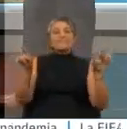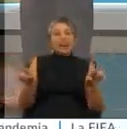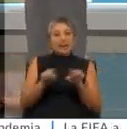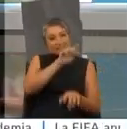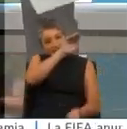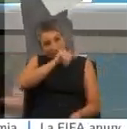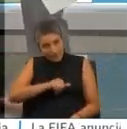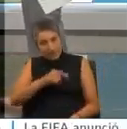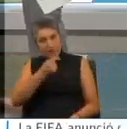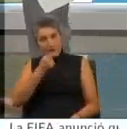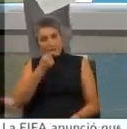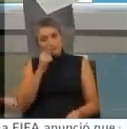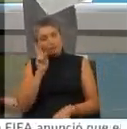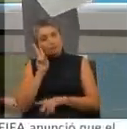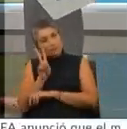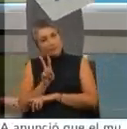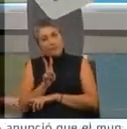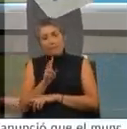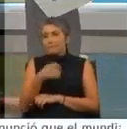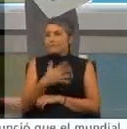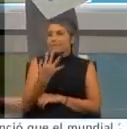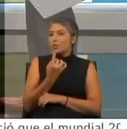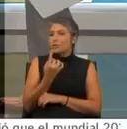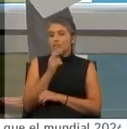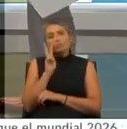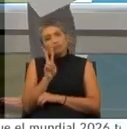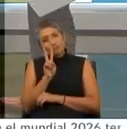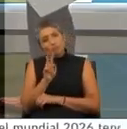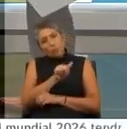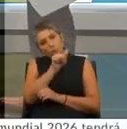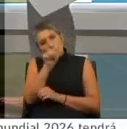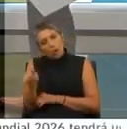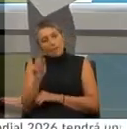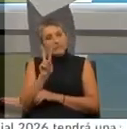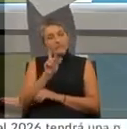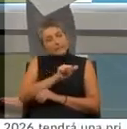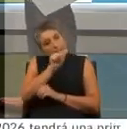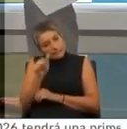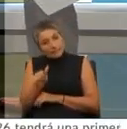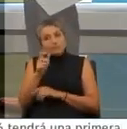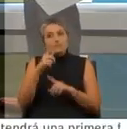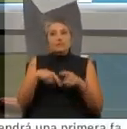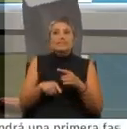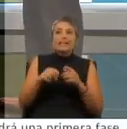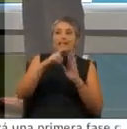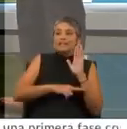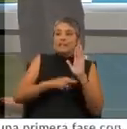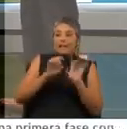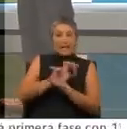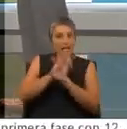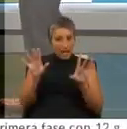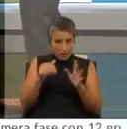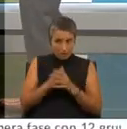árbitro. El árbitro estuvo varios minutos, se perdieron como 5 o 6 minutos en esta situación. Y el reglamento es claro. Dice, una